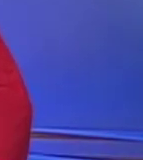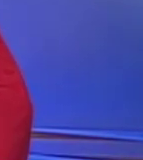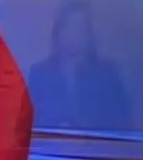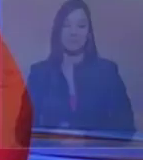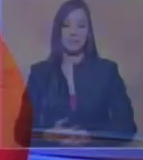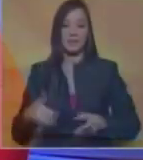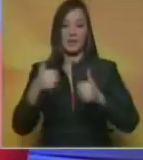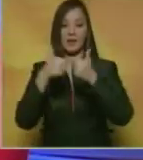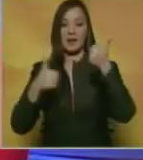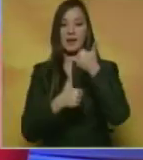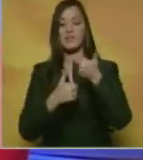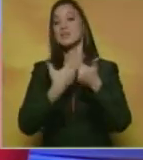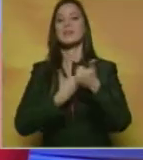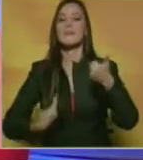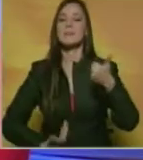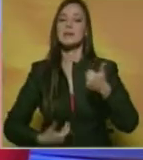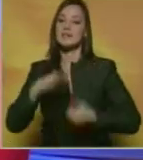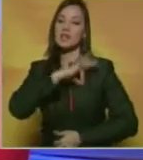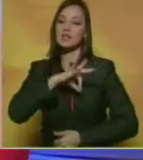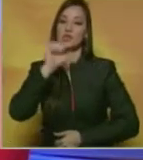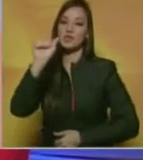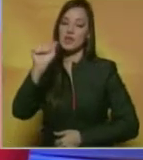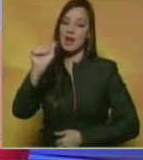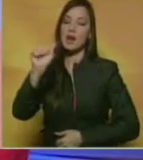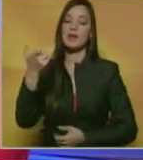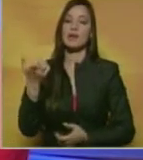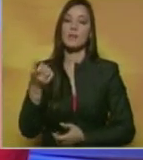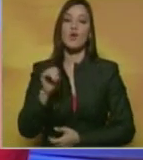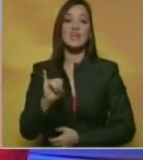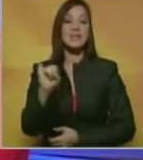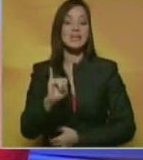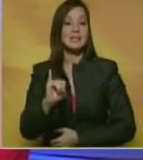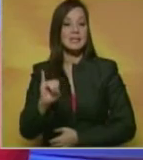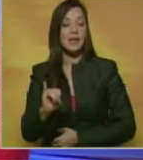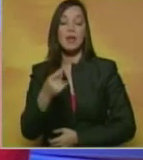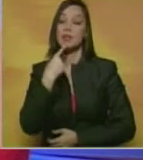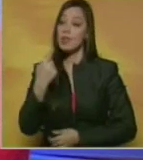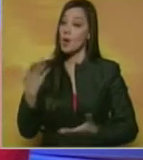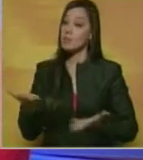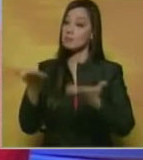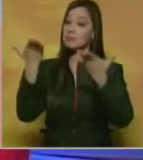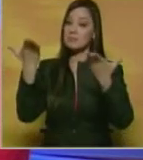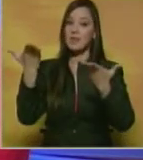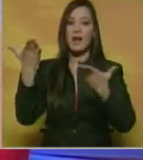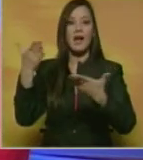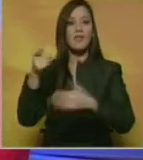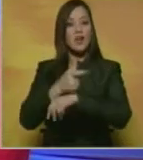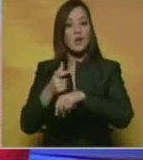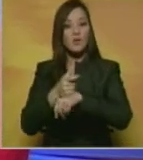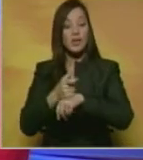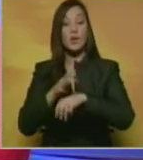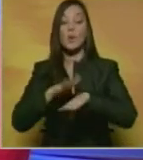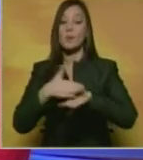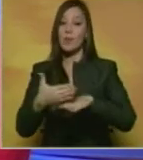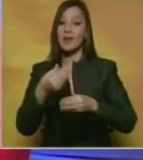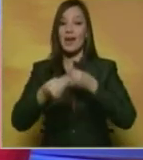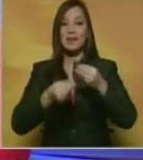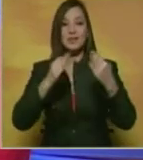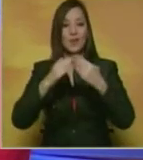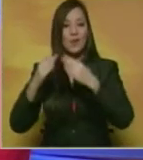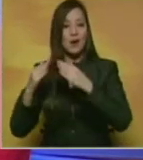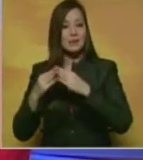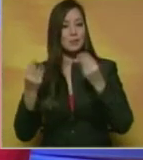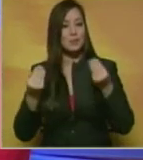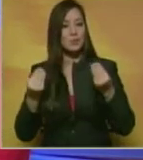La vicepresidenta del Socialismo Territorial, Isis Ochoa, exaltó la labor del gobierno en las políticas de la Gran Misión Vivienda al entregar